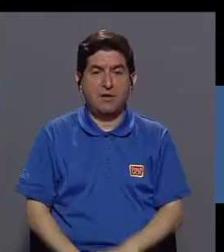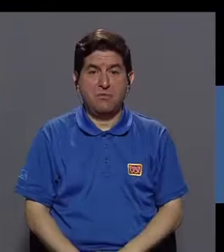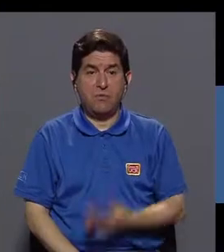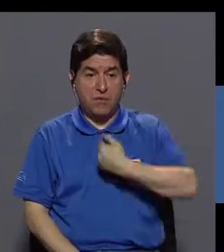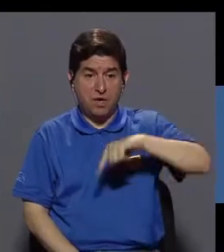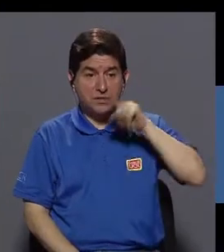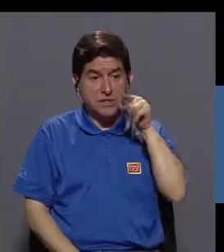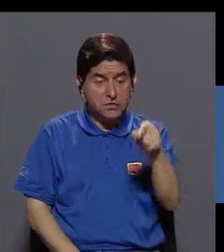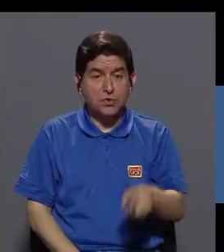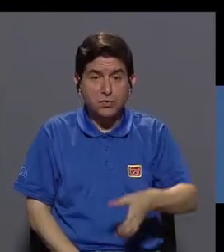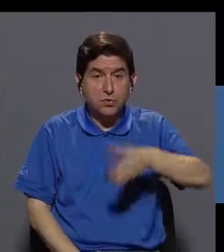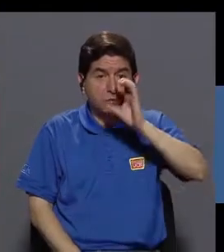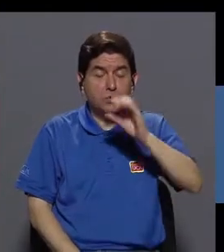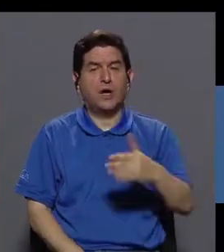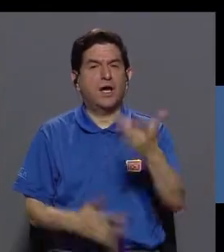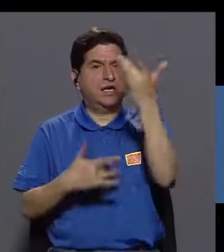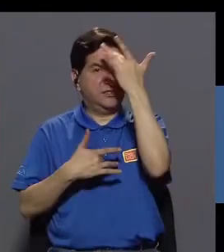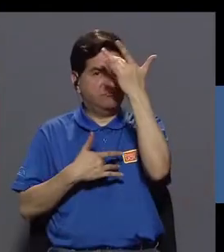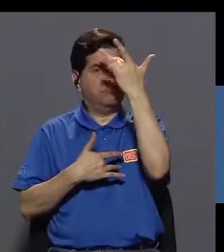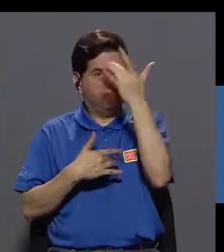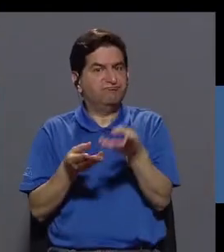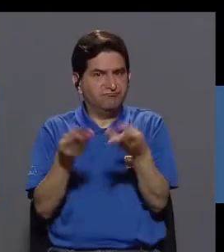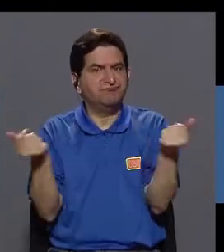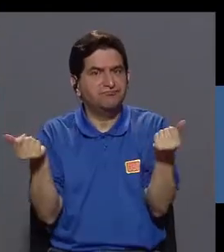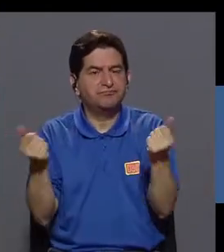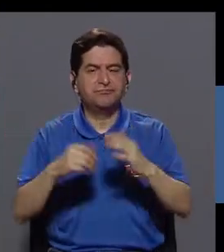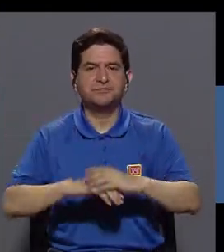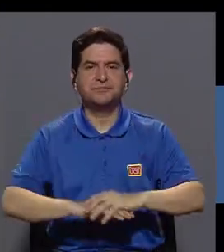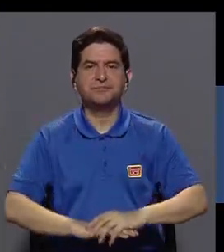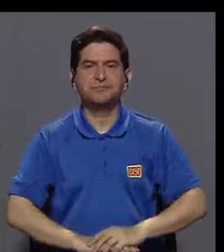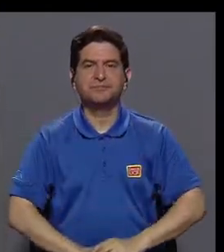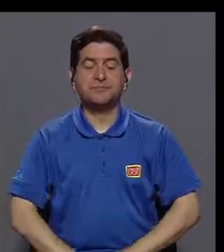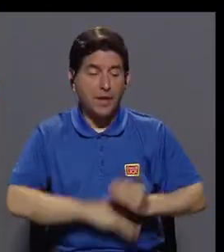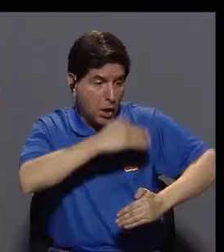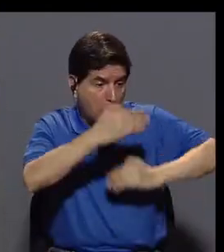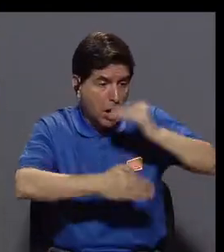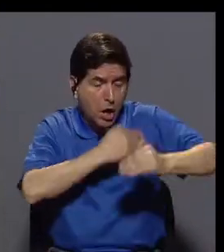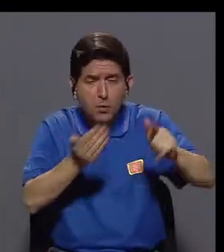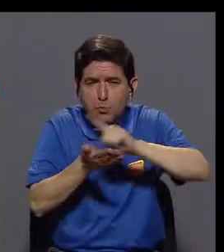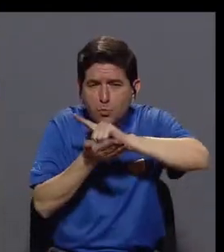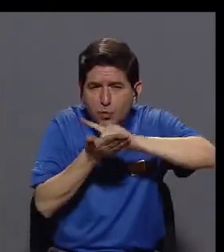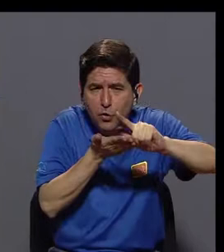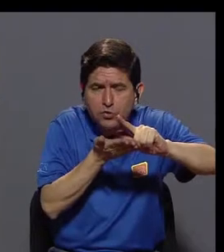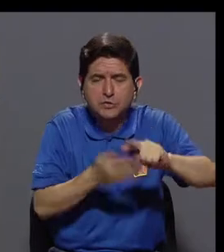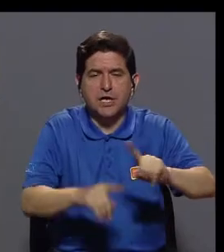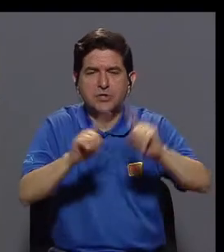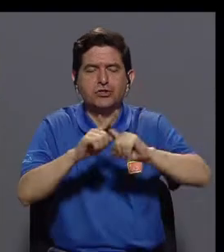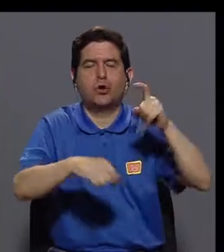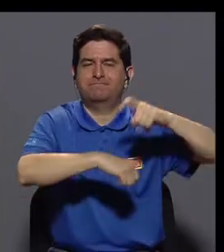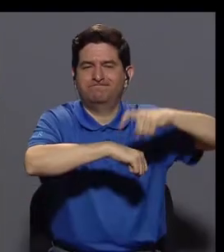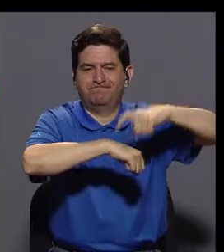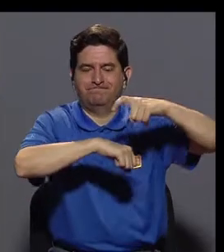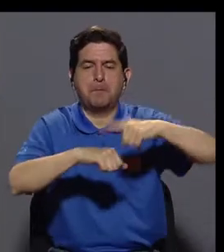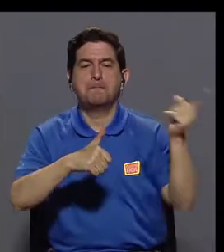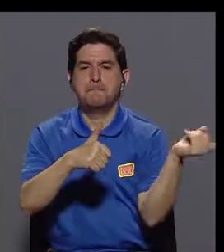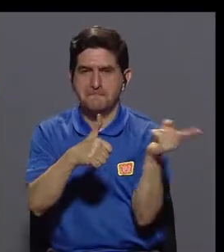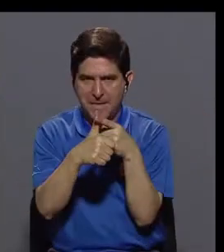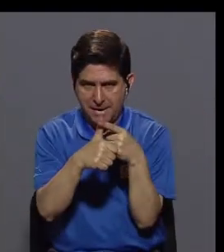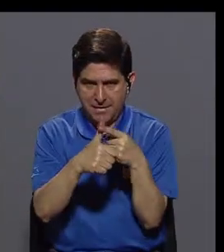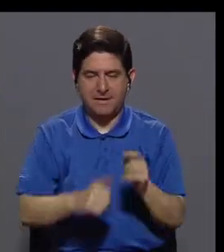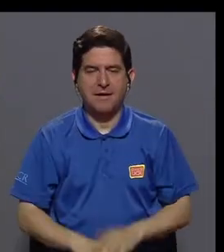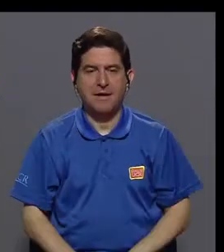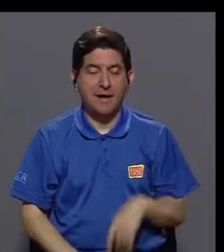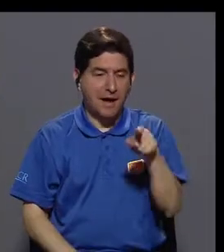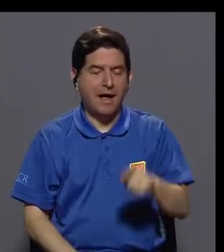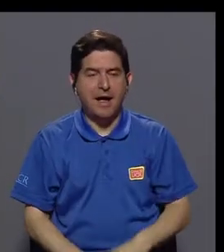consumimos así nos van a causar enfermedades. El proceso de potabilización consta de diferentes etapas. Las primeras ocurren en las captaciones,